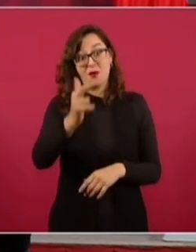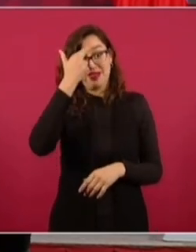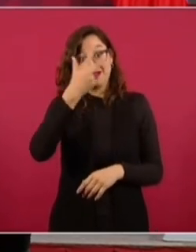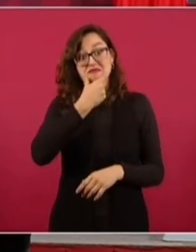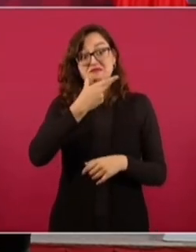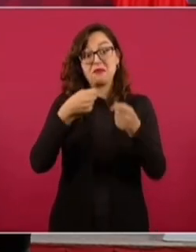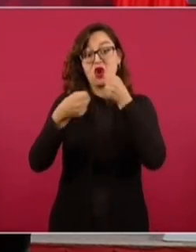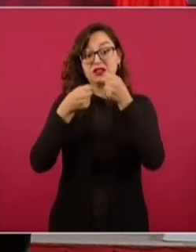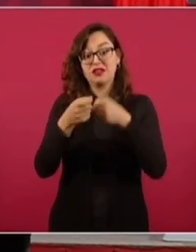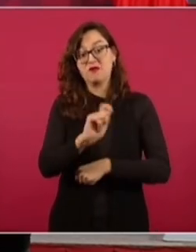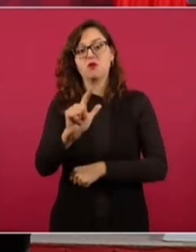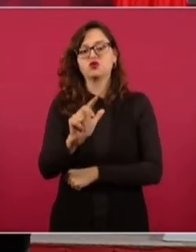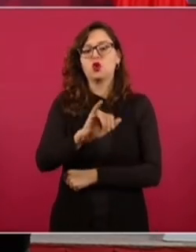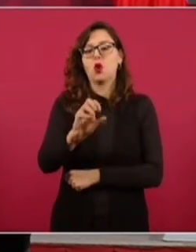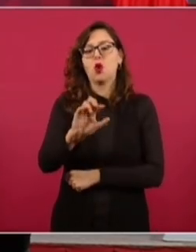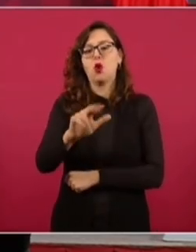Ramos?